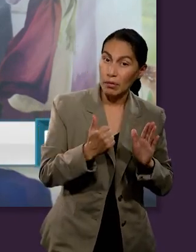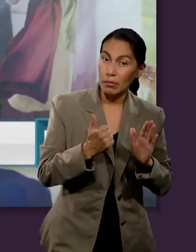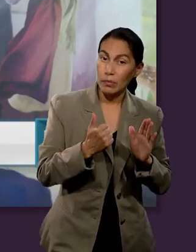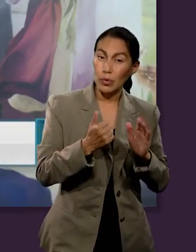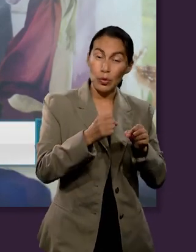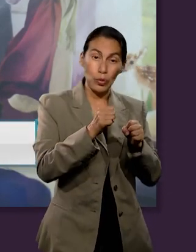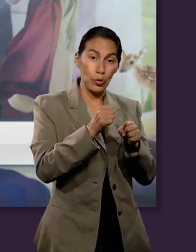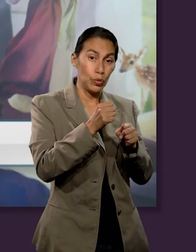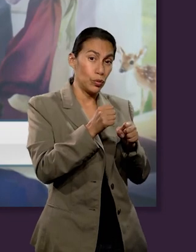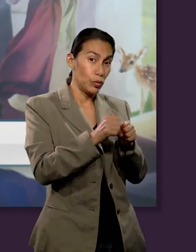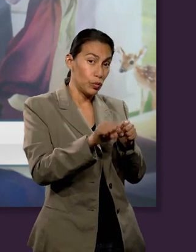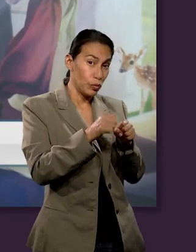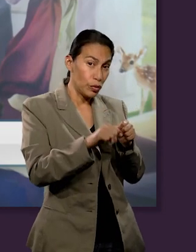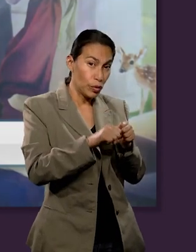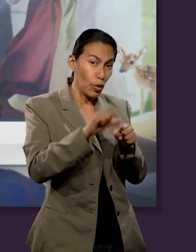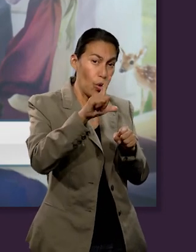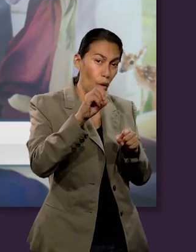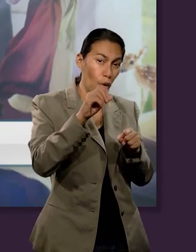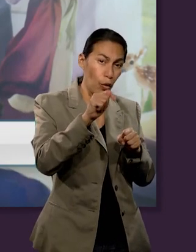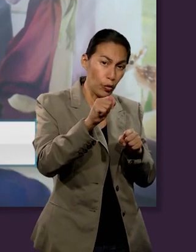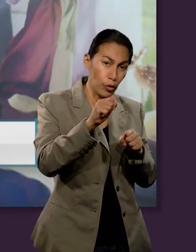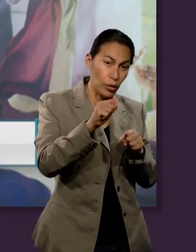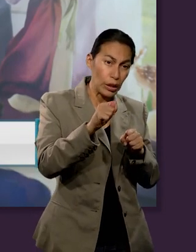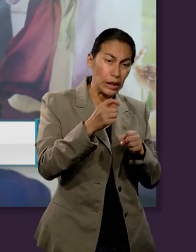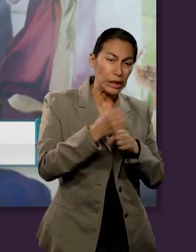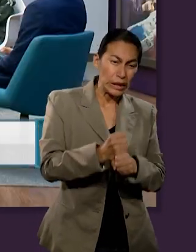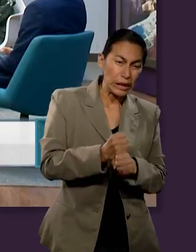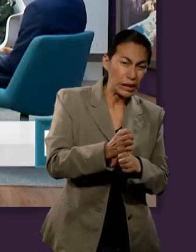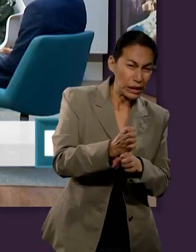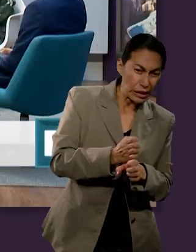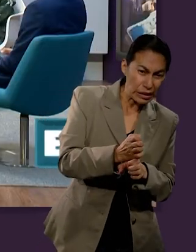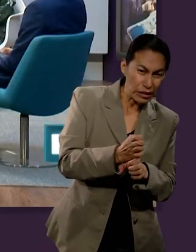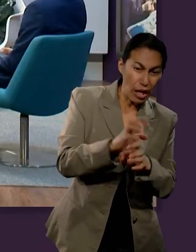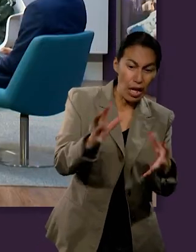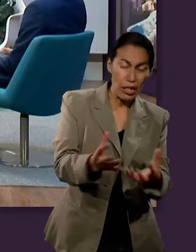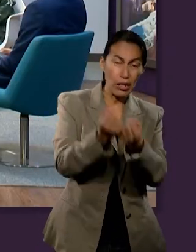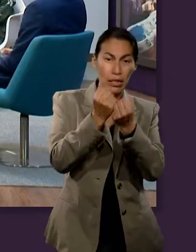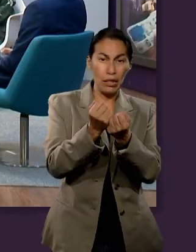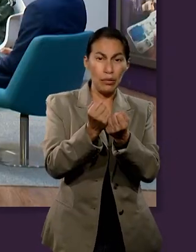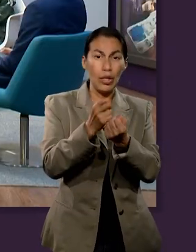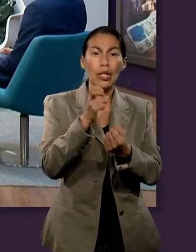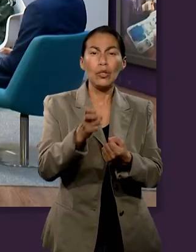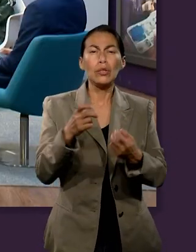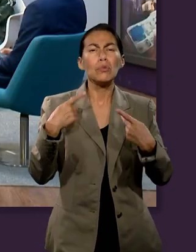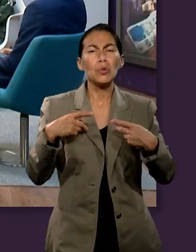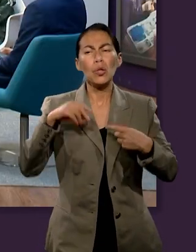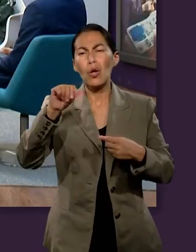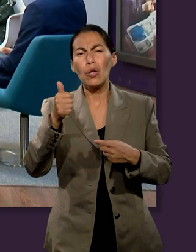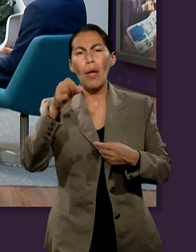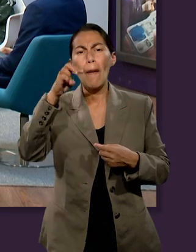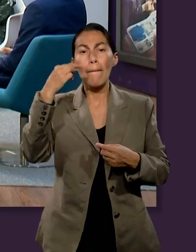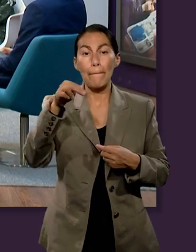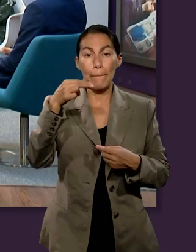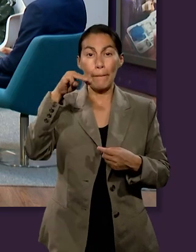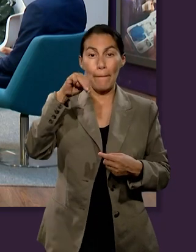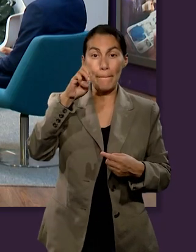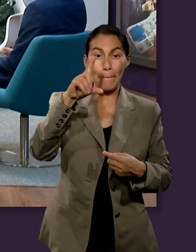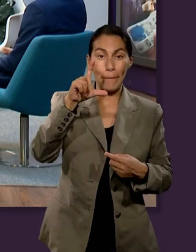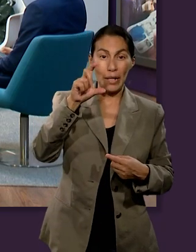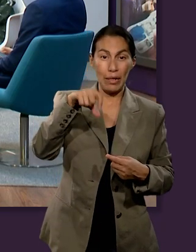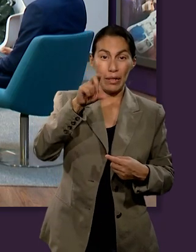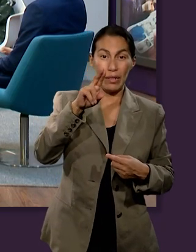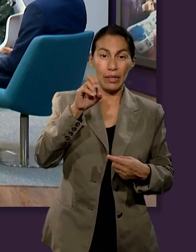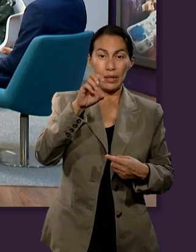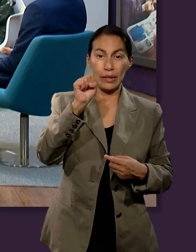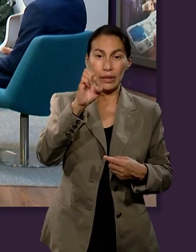que Abraham libera a su sobrino Lot del cautiverio, se encuentra con un personaje muy particular de la